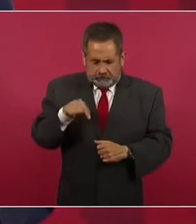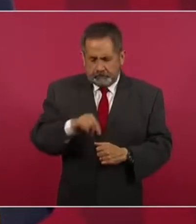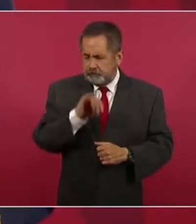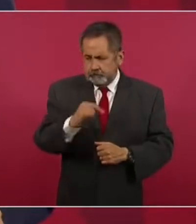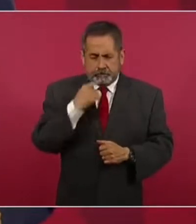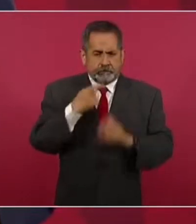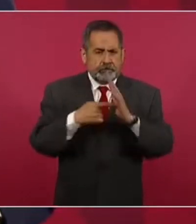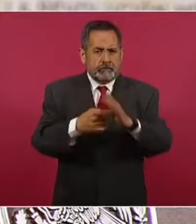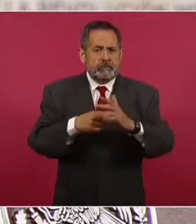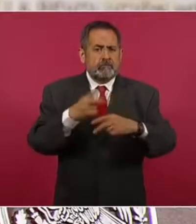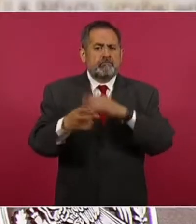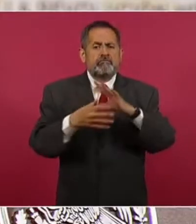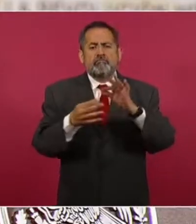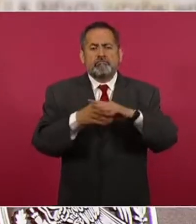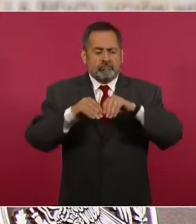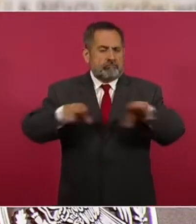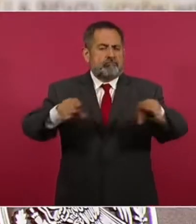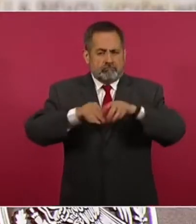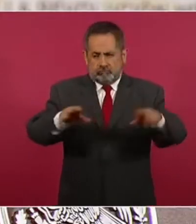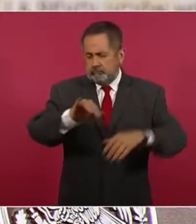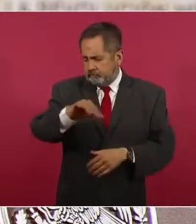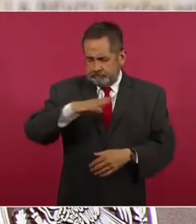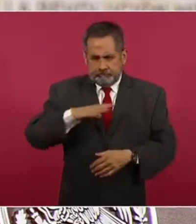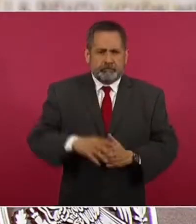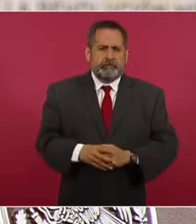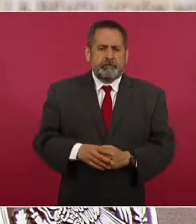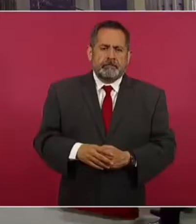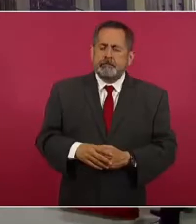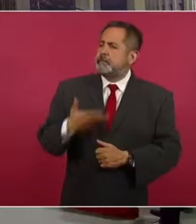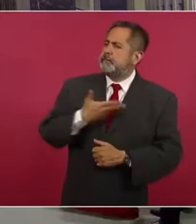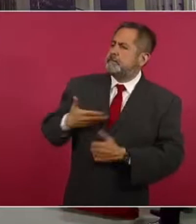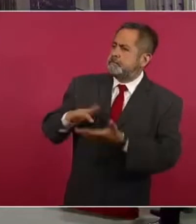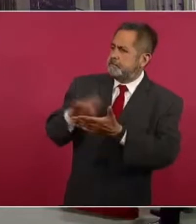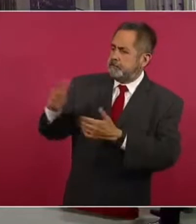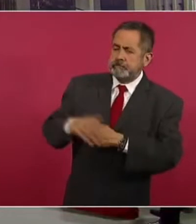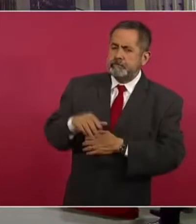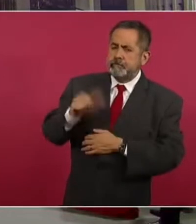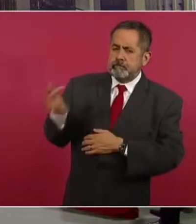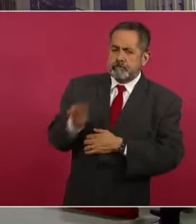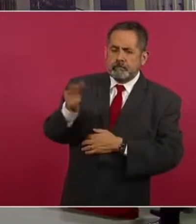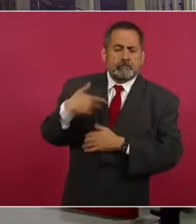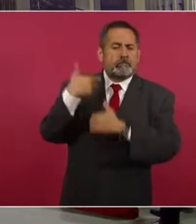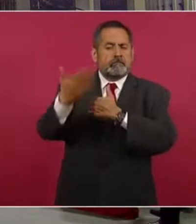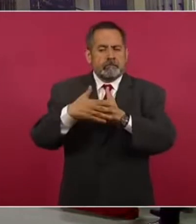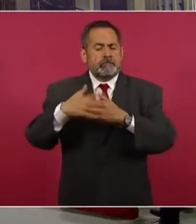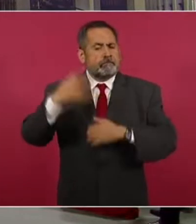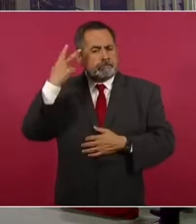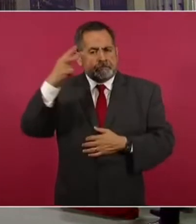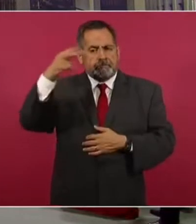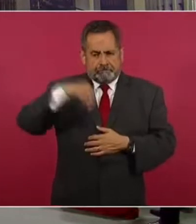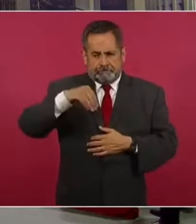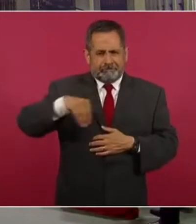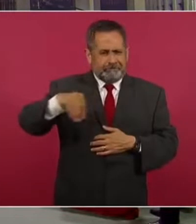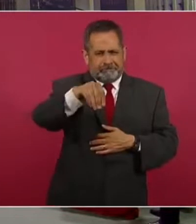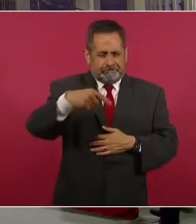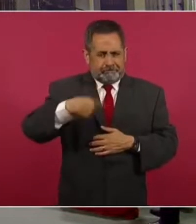vamos a informar. Gracias, presidente. Gracias, En otra pregunta sobre su agenda a la gira de esta semana